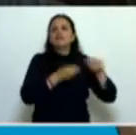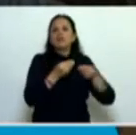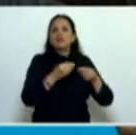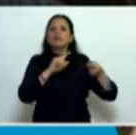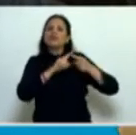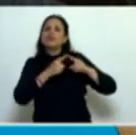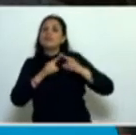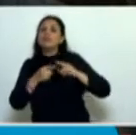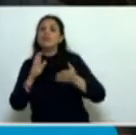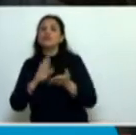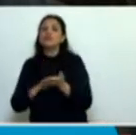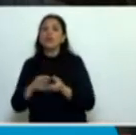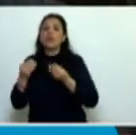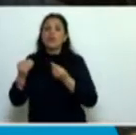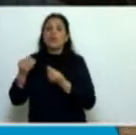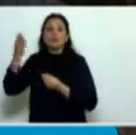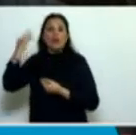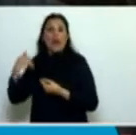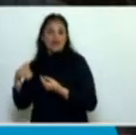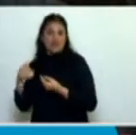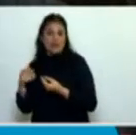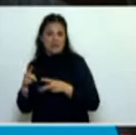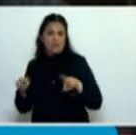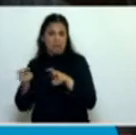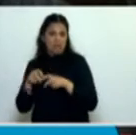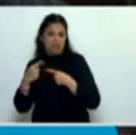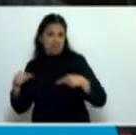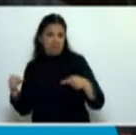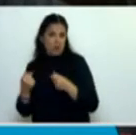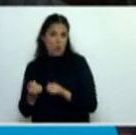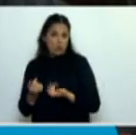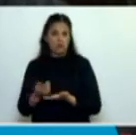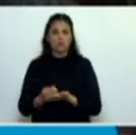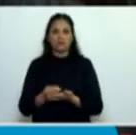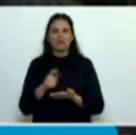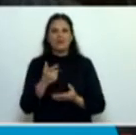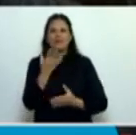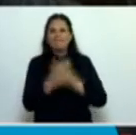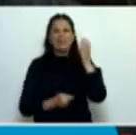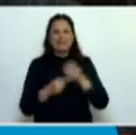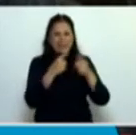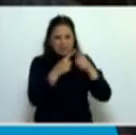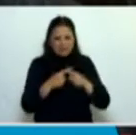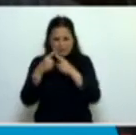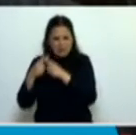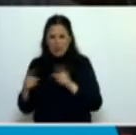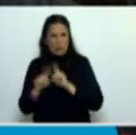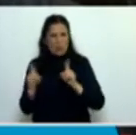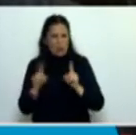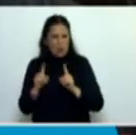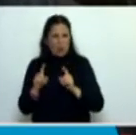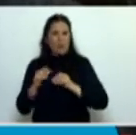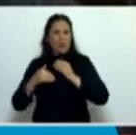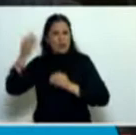vinculada con la infraprevisión de los recursos, que no es producto de un error de cálculo, sino que se viene llevando